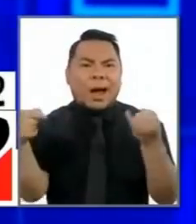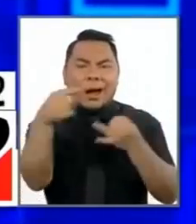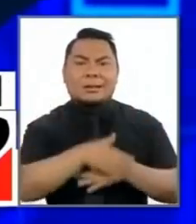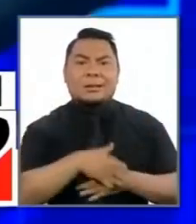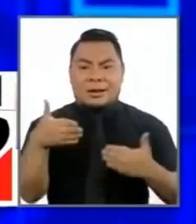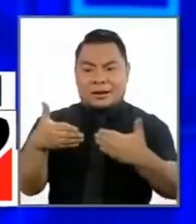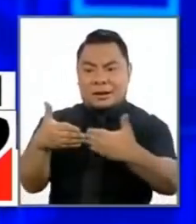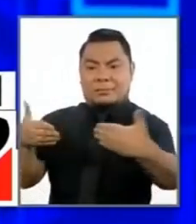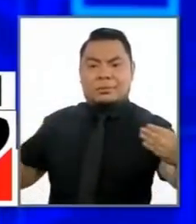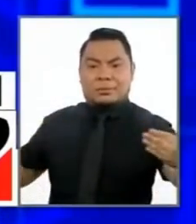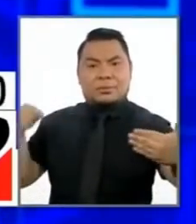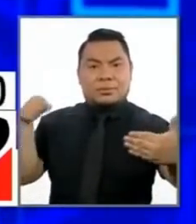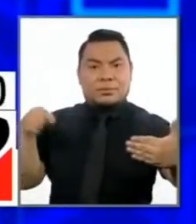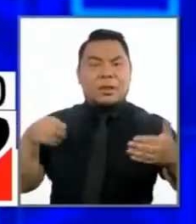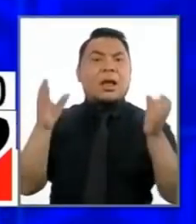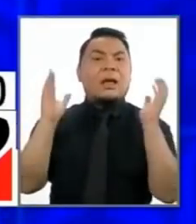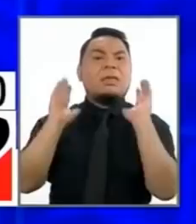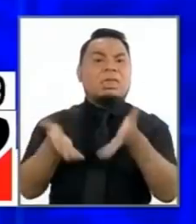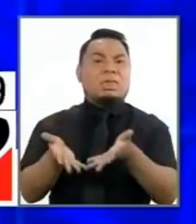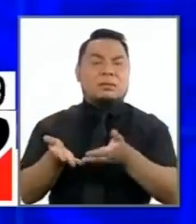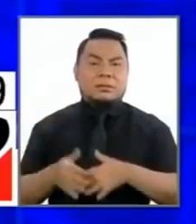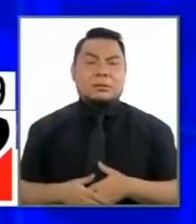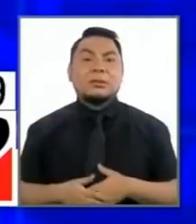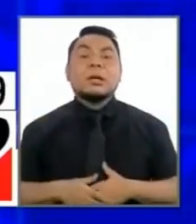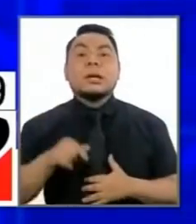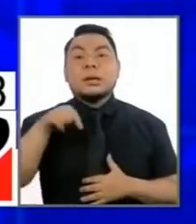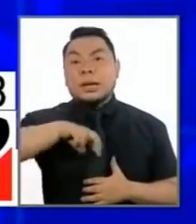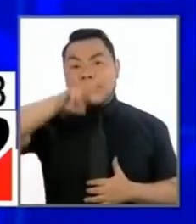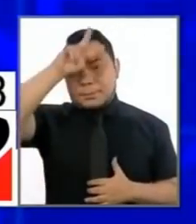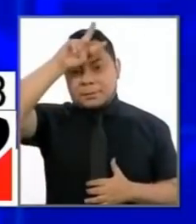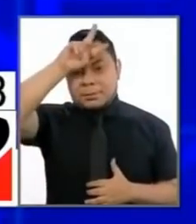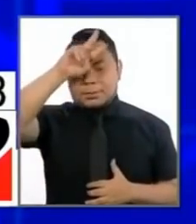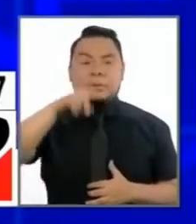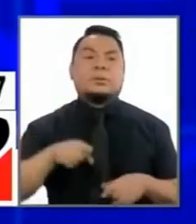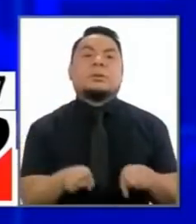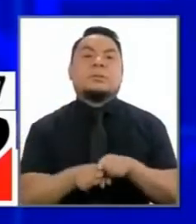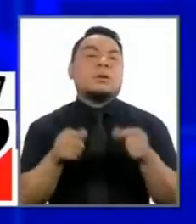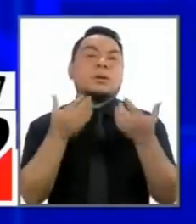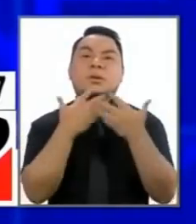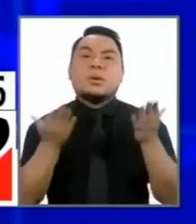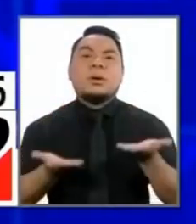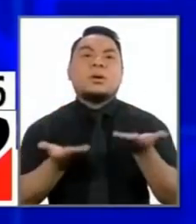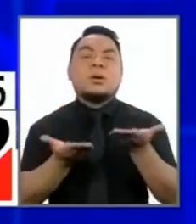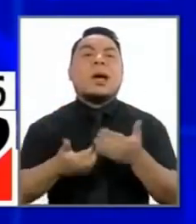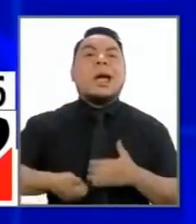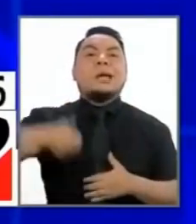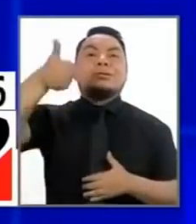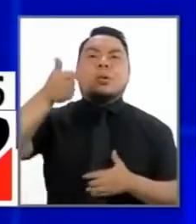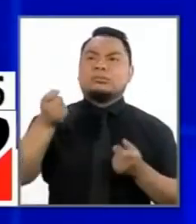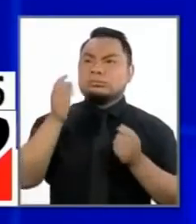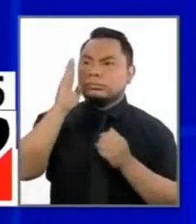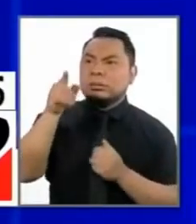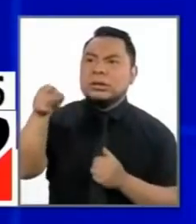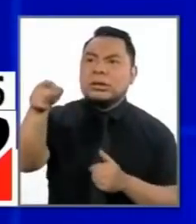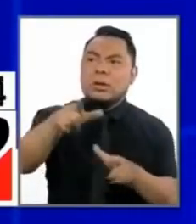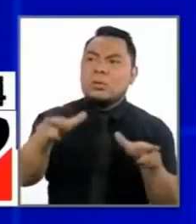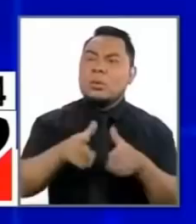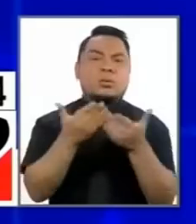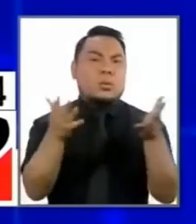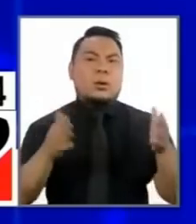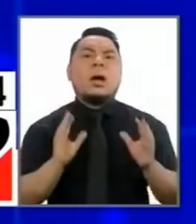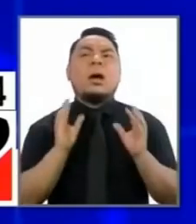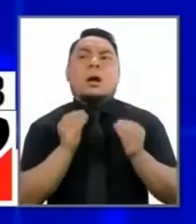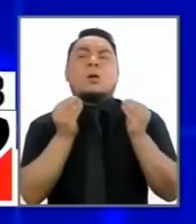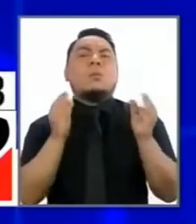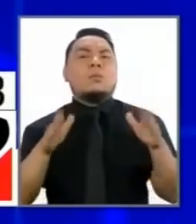las fronteras están abandonadas y el Perú obviamente no establece la autoridad en muchos lugares. ¿Cómo